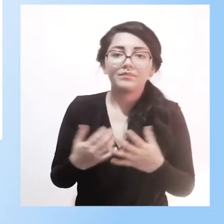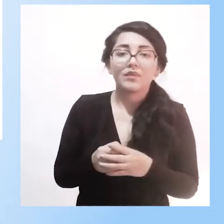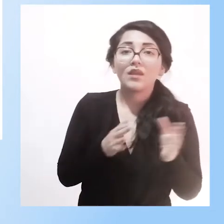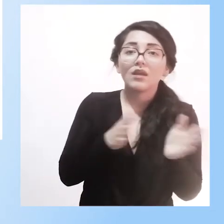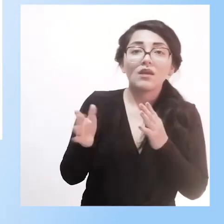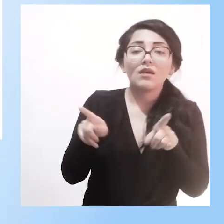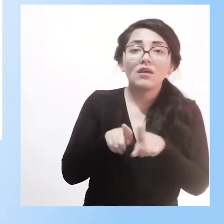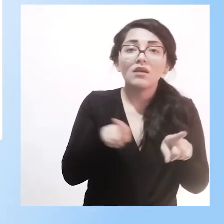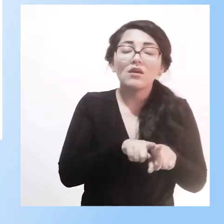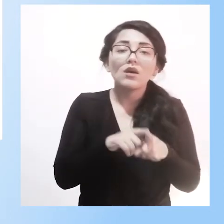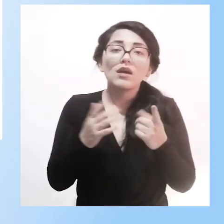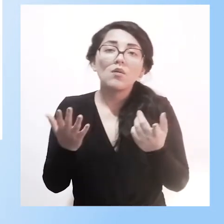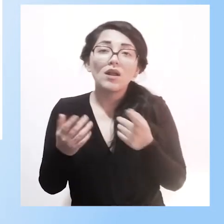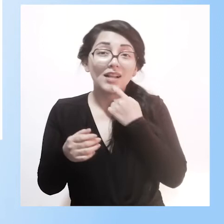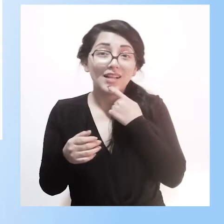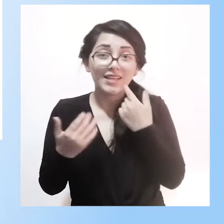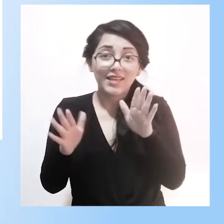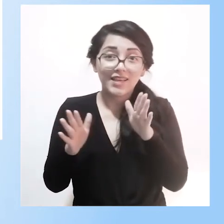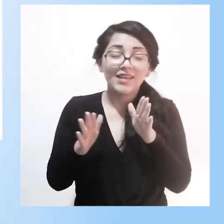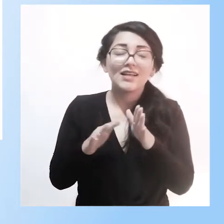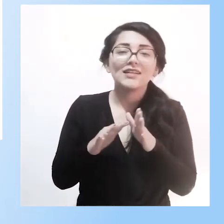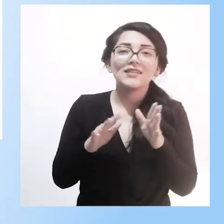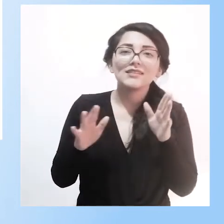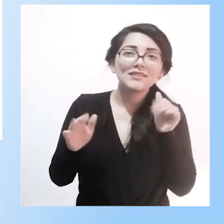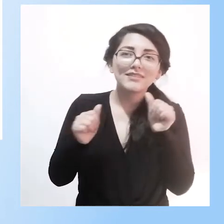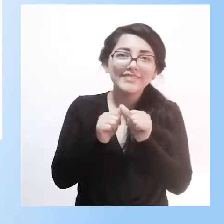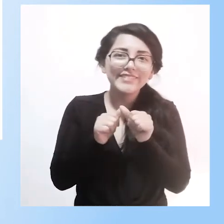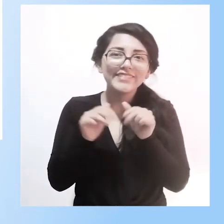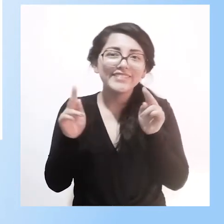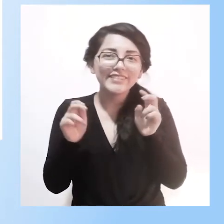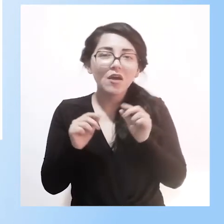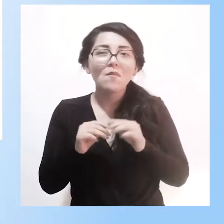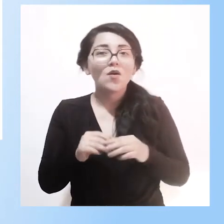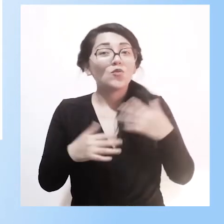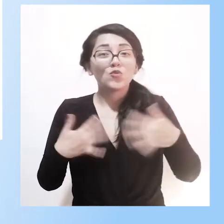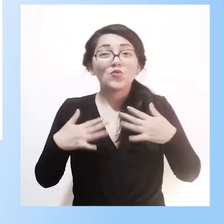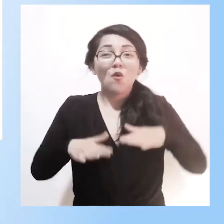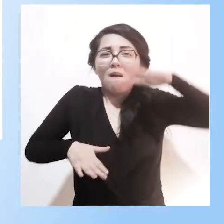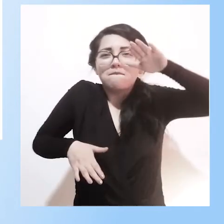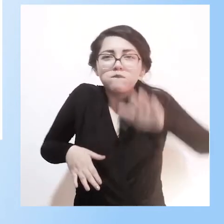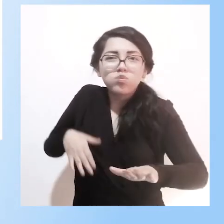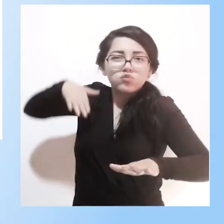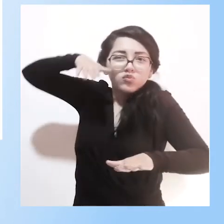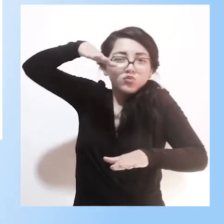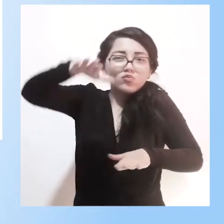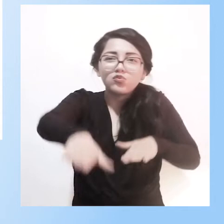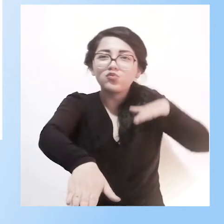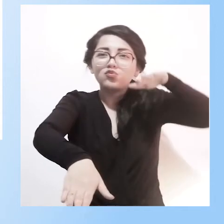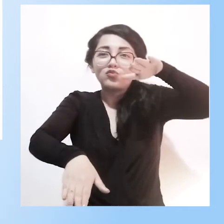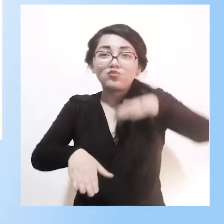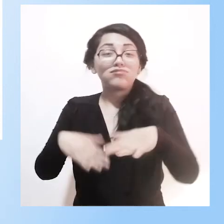histórico de la implementación, como les dije, hemos ido con pasos agigantados. Desde el 2016-31 fuimos a